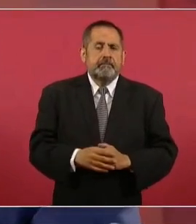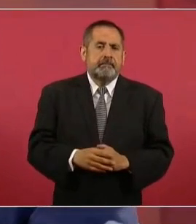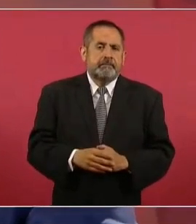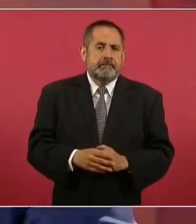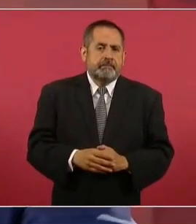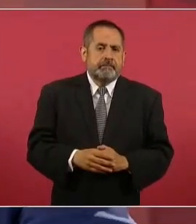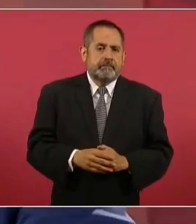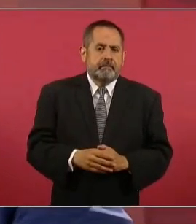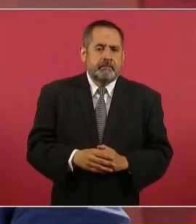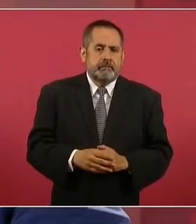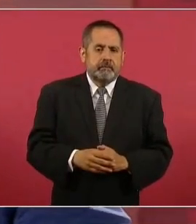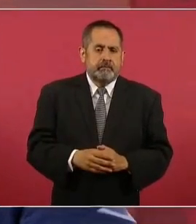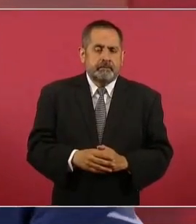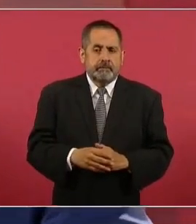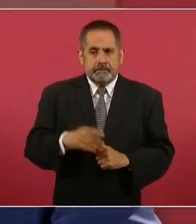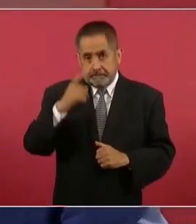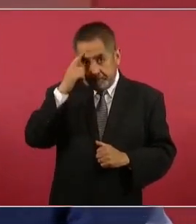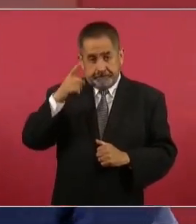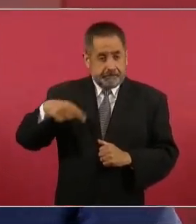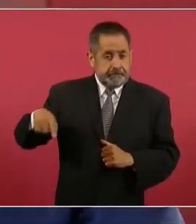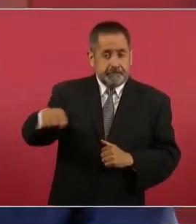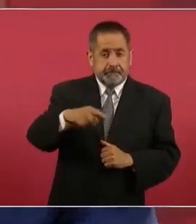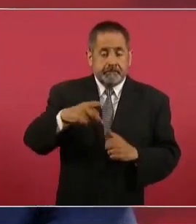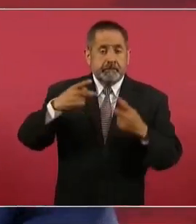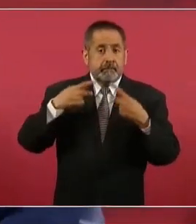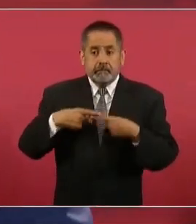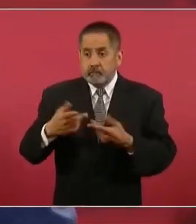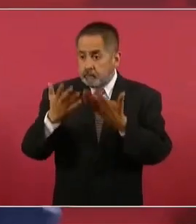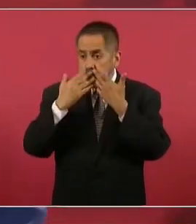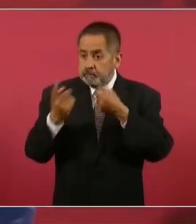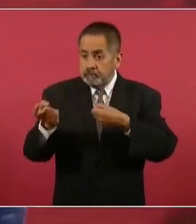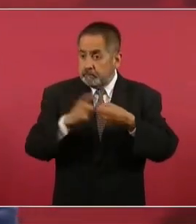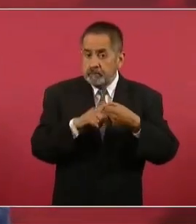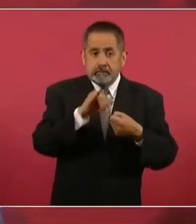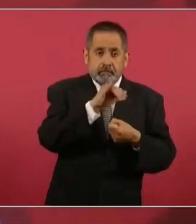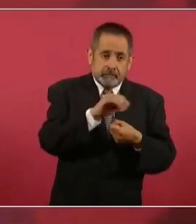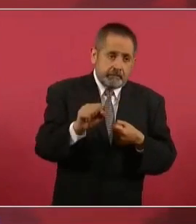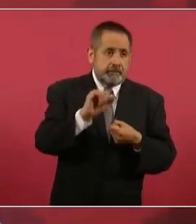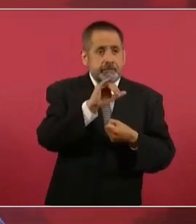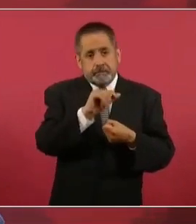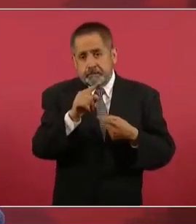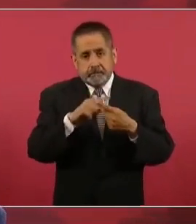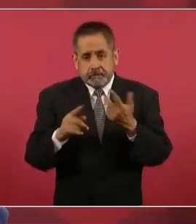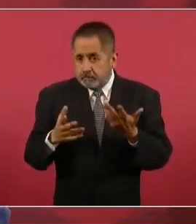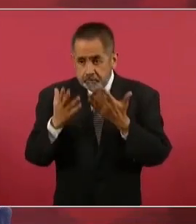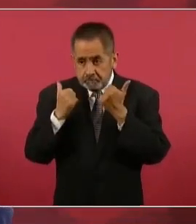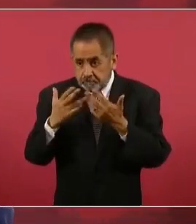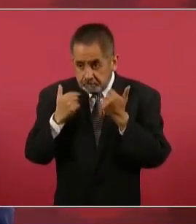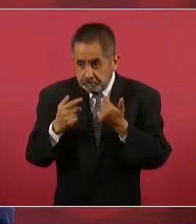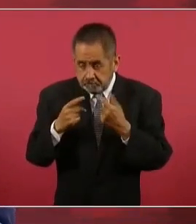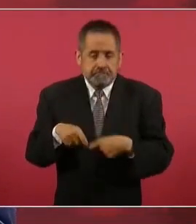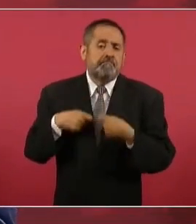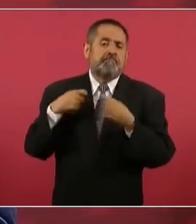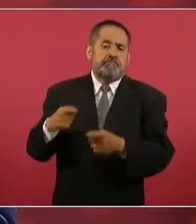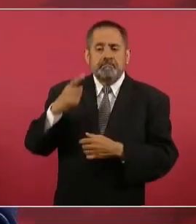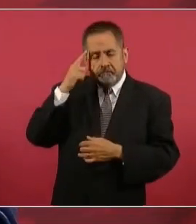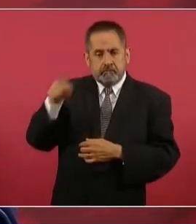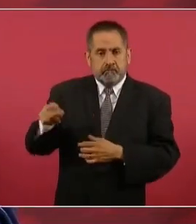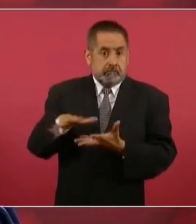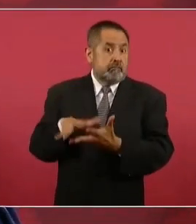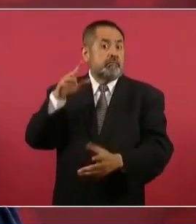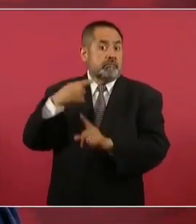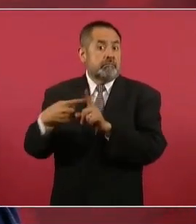sobre todo para la población sin seguridad social, que es la mitad de la población del país.